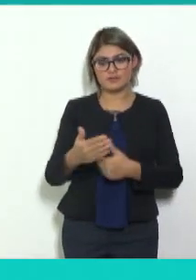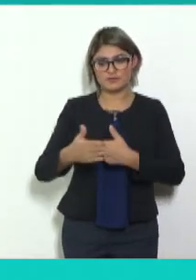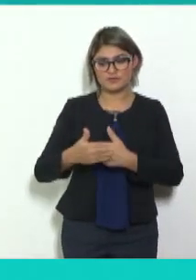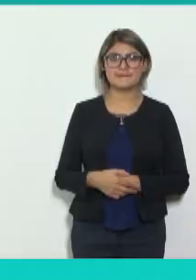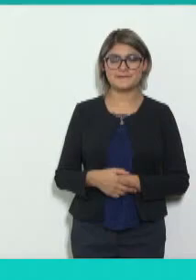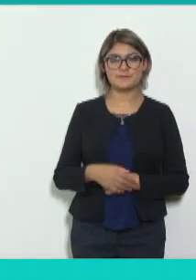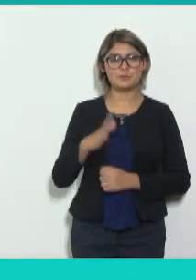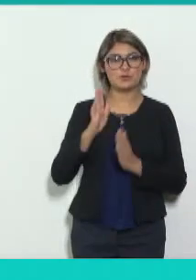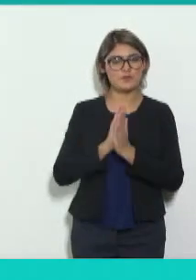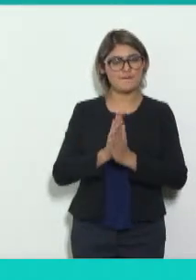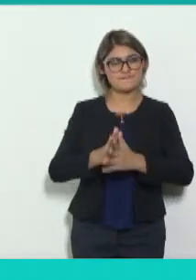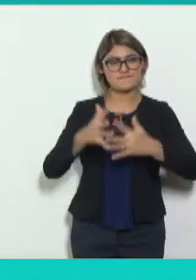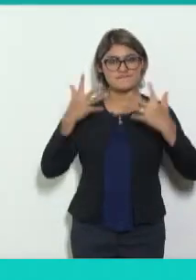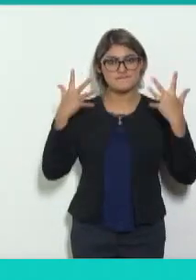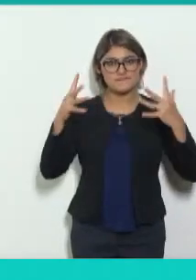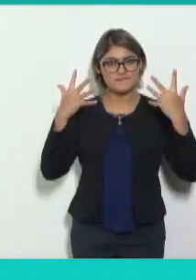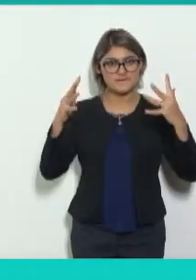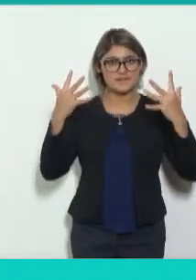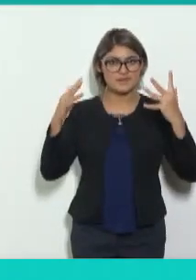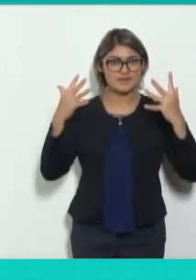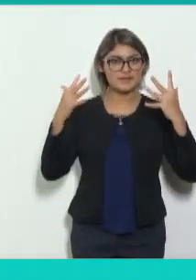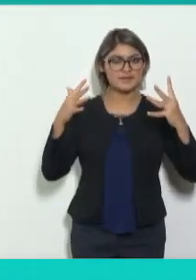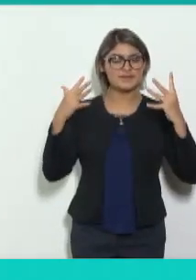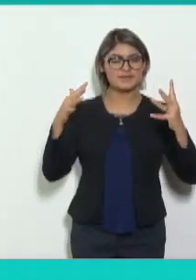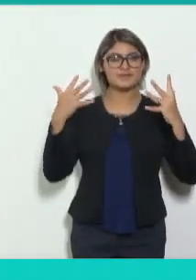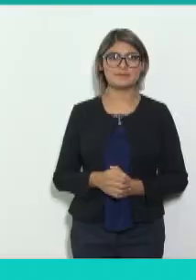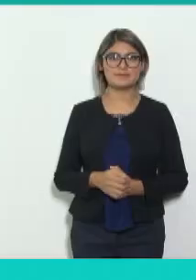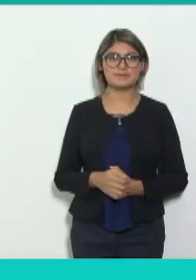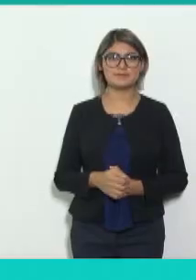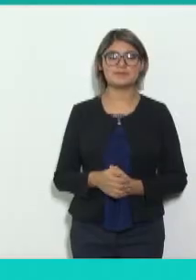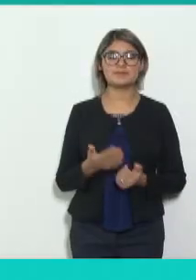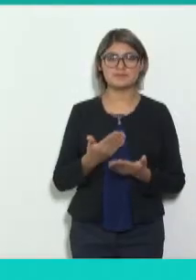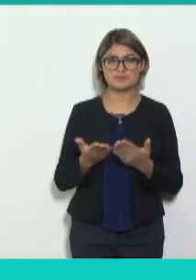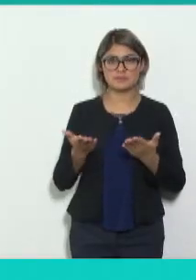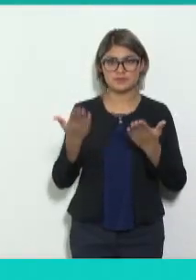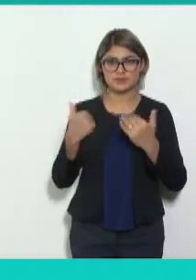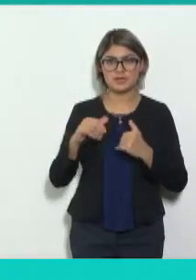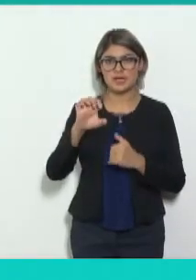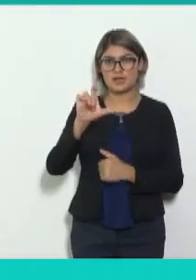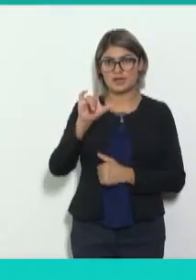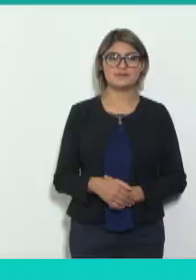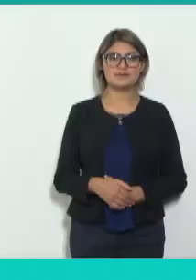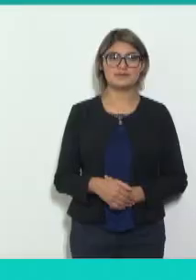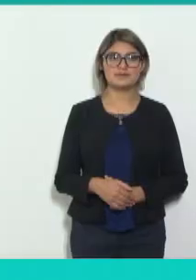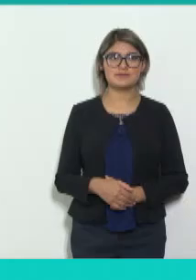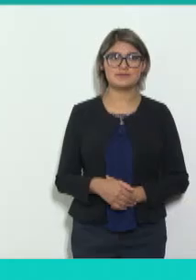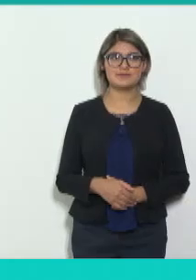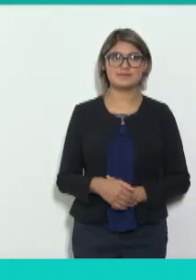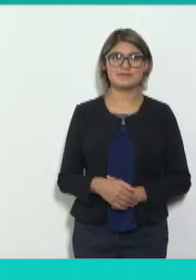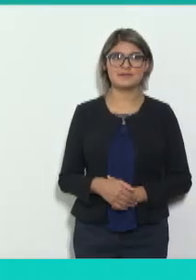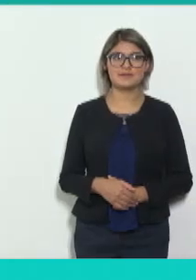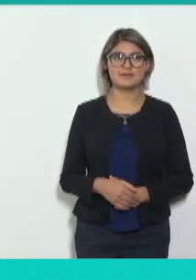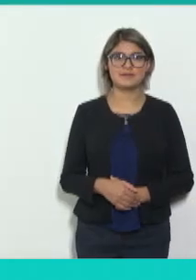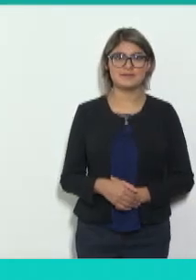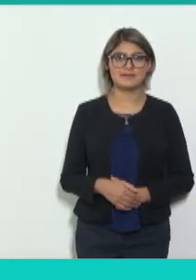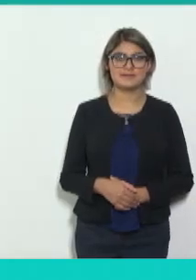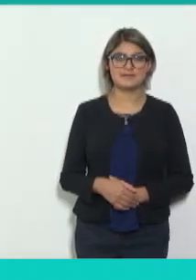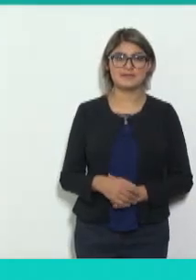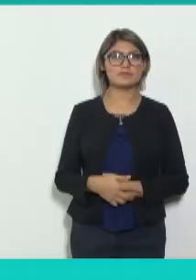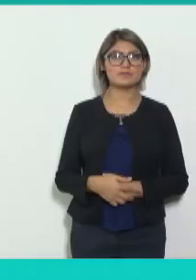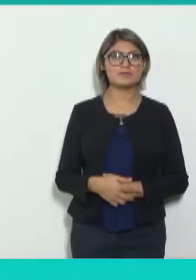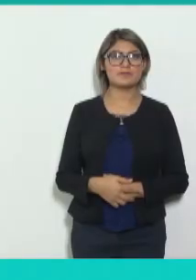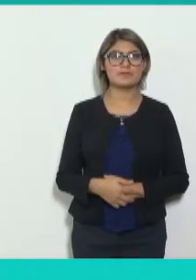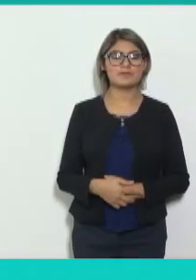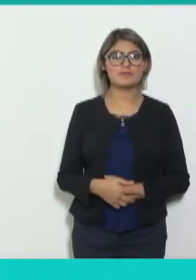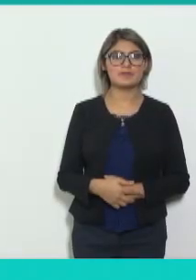para ser comisionada y comisionada infantil, mismos que formaron parte del Pleno Niñas y Niños 2018. En la ceremonia, el comisionado presidente del